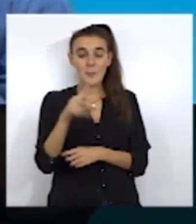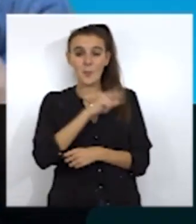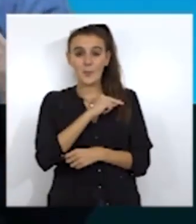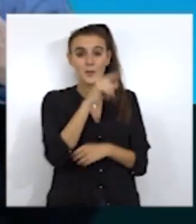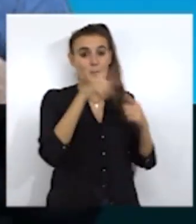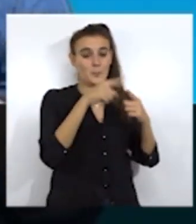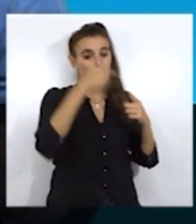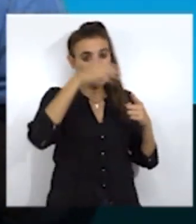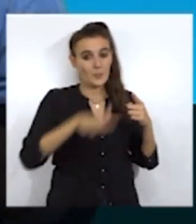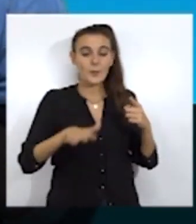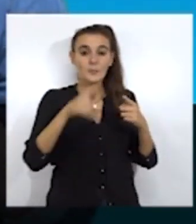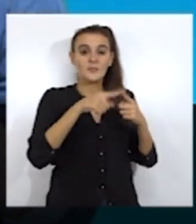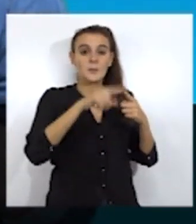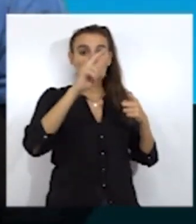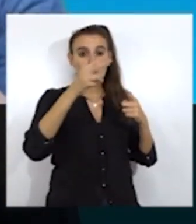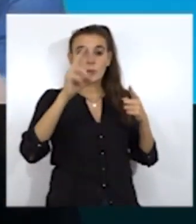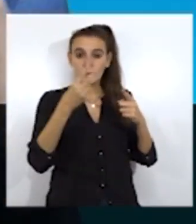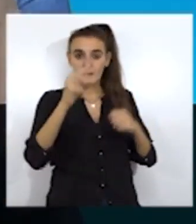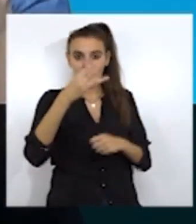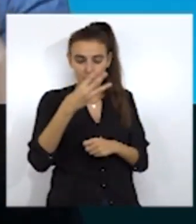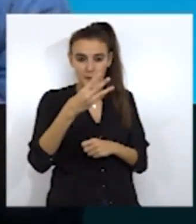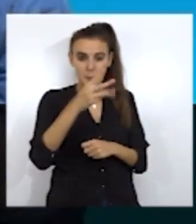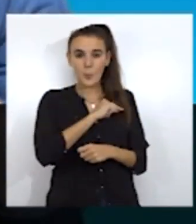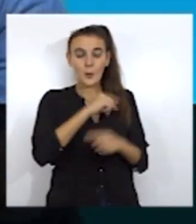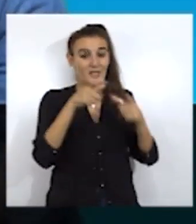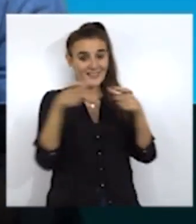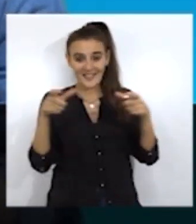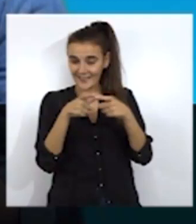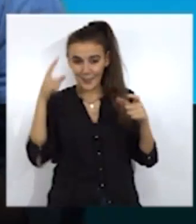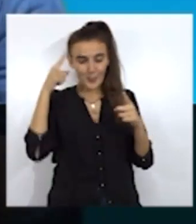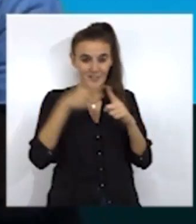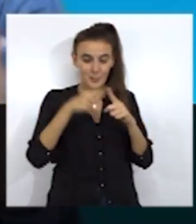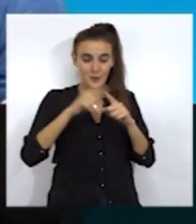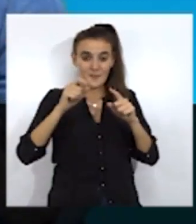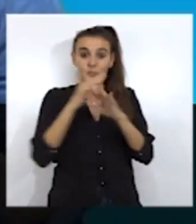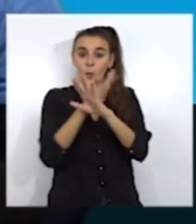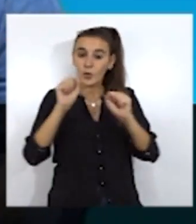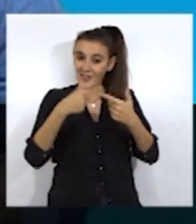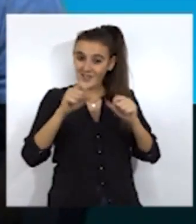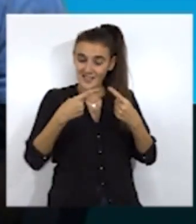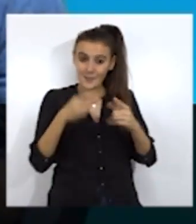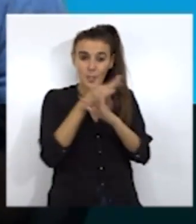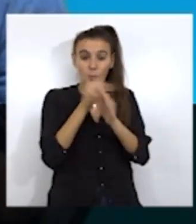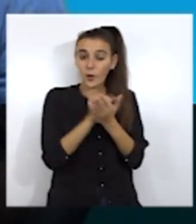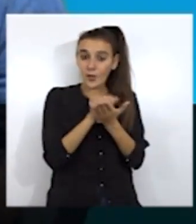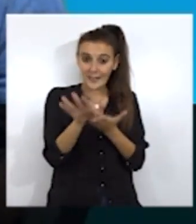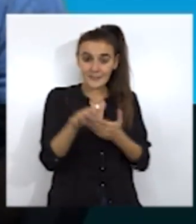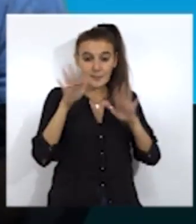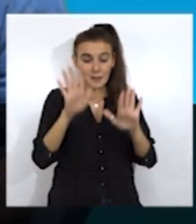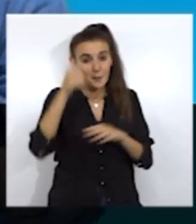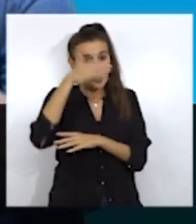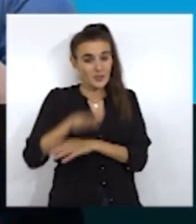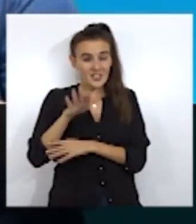de Benjamines tiene un primer, segundo y tercer premio que va a consistir en unas tarjetas para gastar dentro del juego. El juego es totalmente gratuito, pero a los niños y niñas